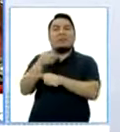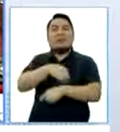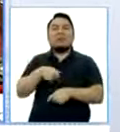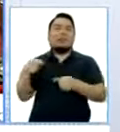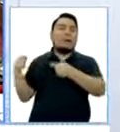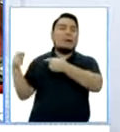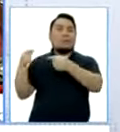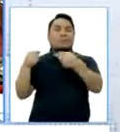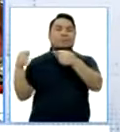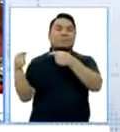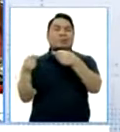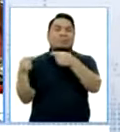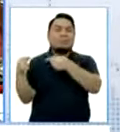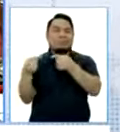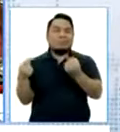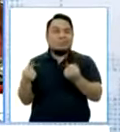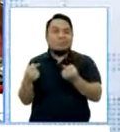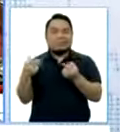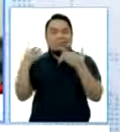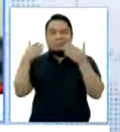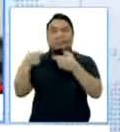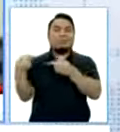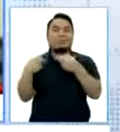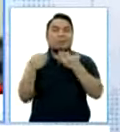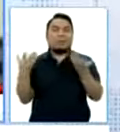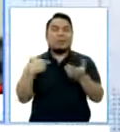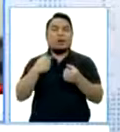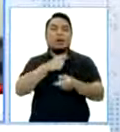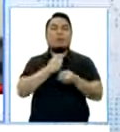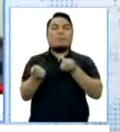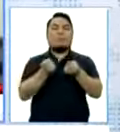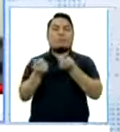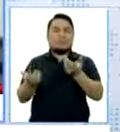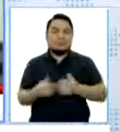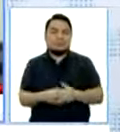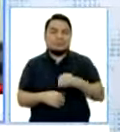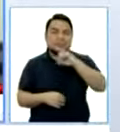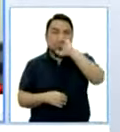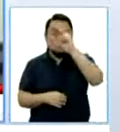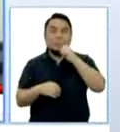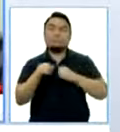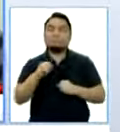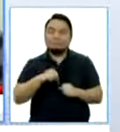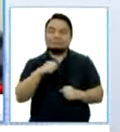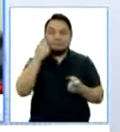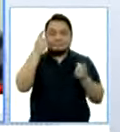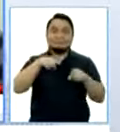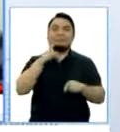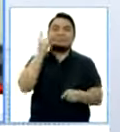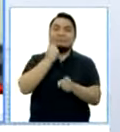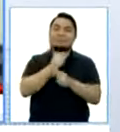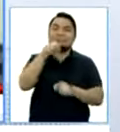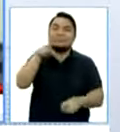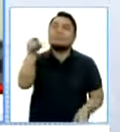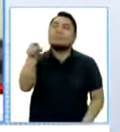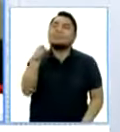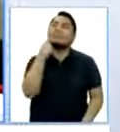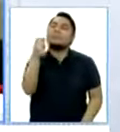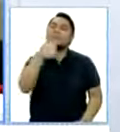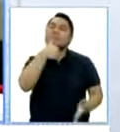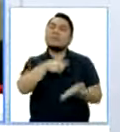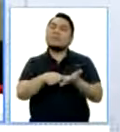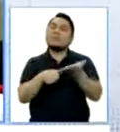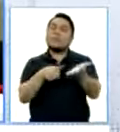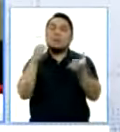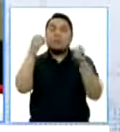estacionados, como digo, aparcados en una disputa de poder. Correcto. Otra cosita, doctor Gutiérrez, en la carta usted le pide al